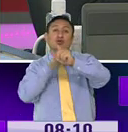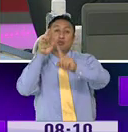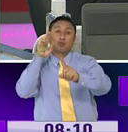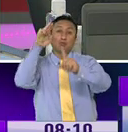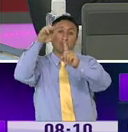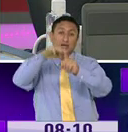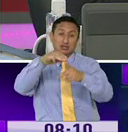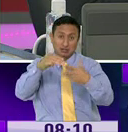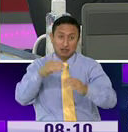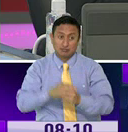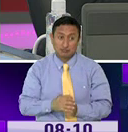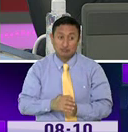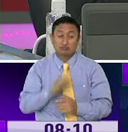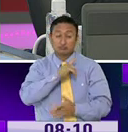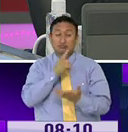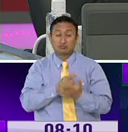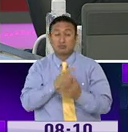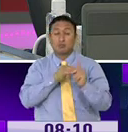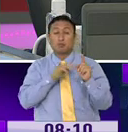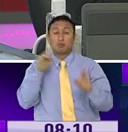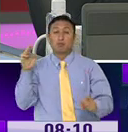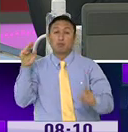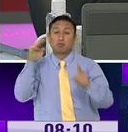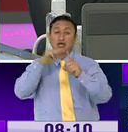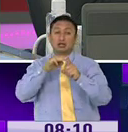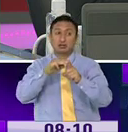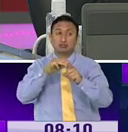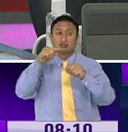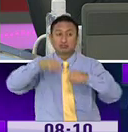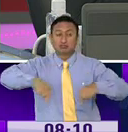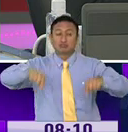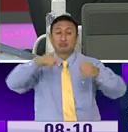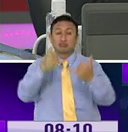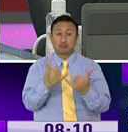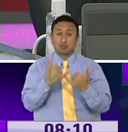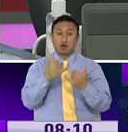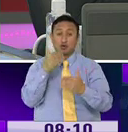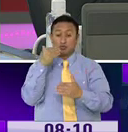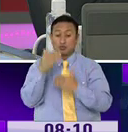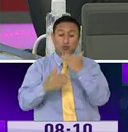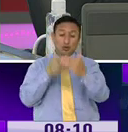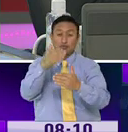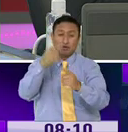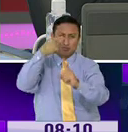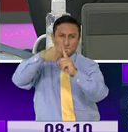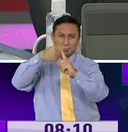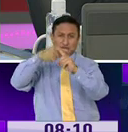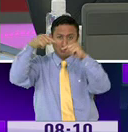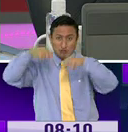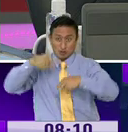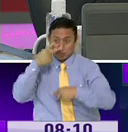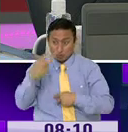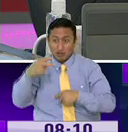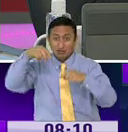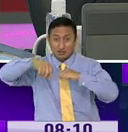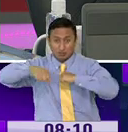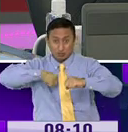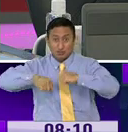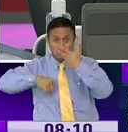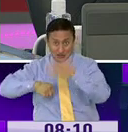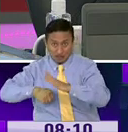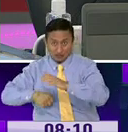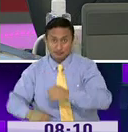mensajes, ¿verdad?, otro tipo de mensajes, entre cosas que se están logrando que son mucho más positivas para poder vencer el coronavirus.